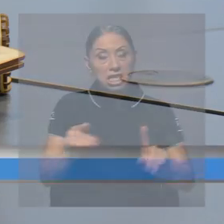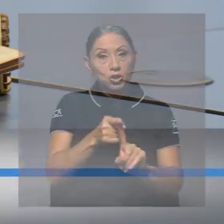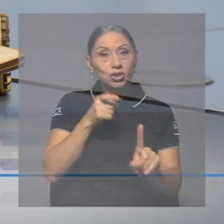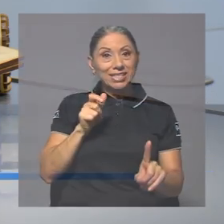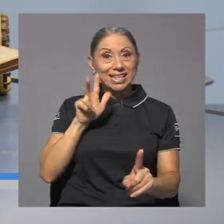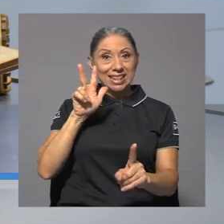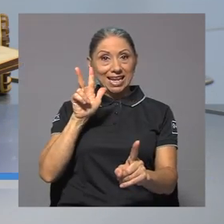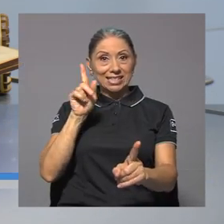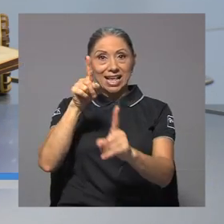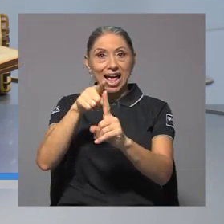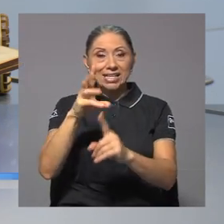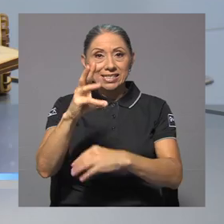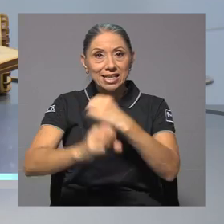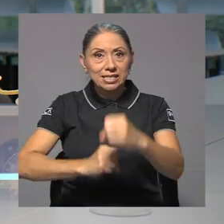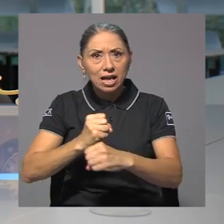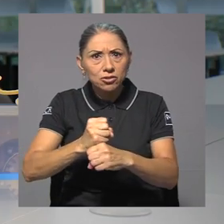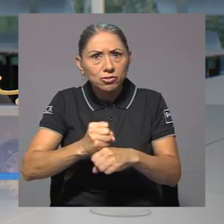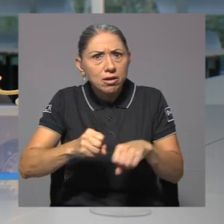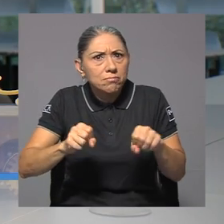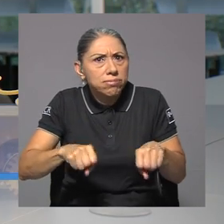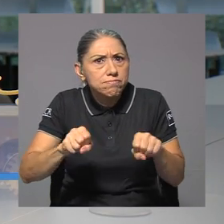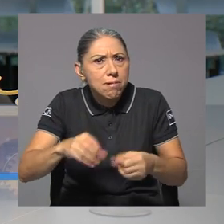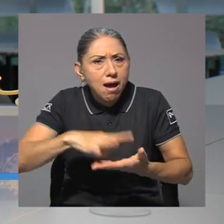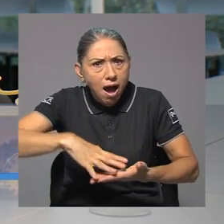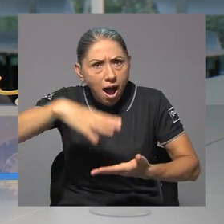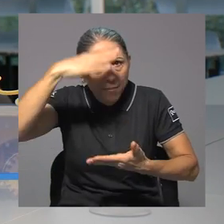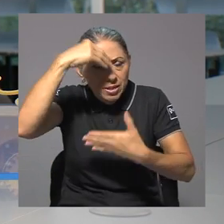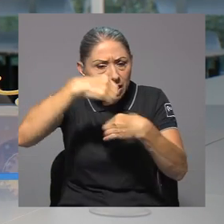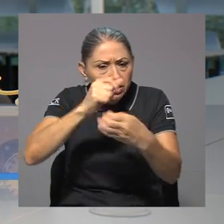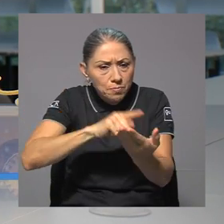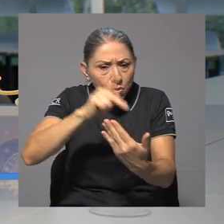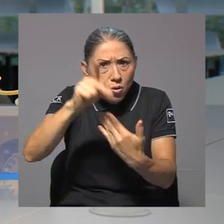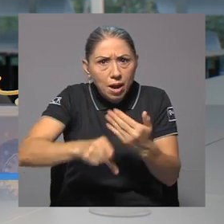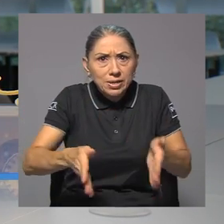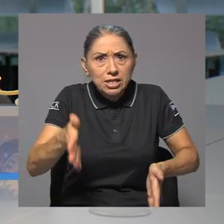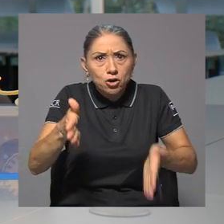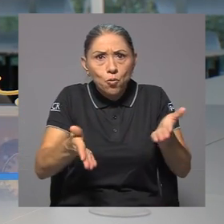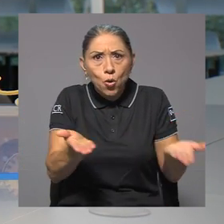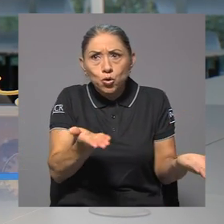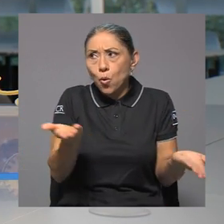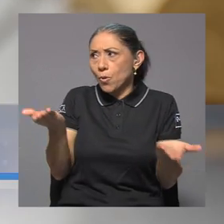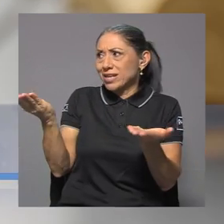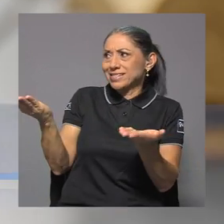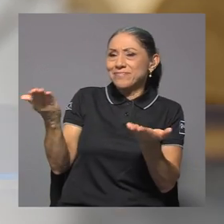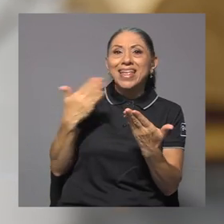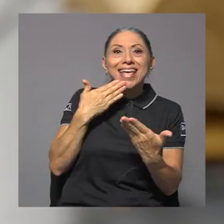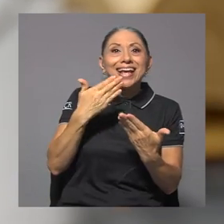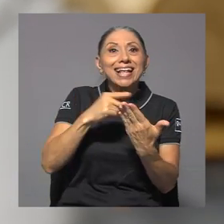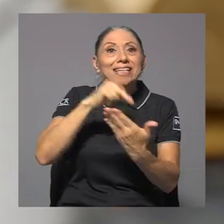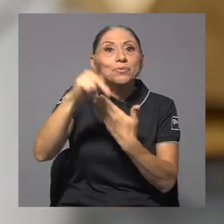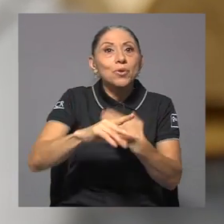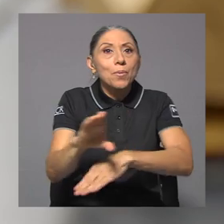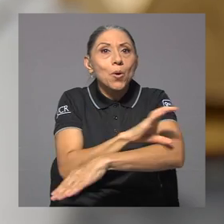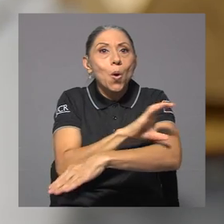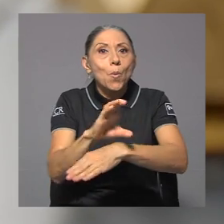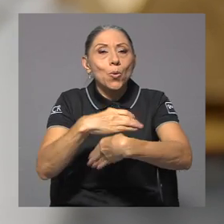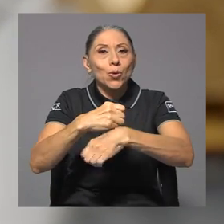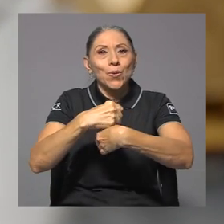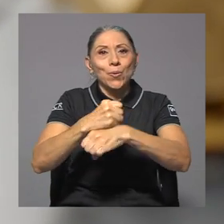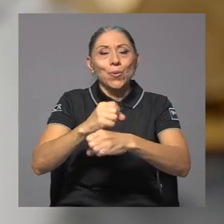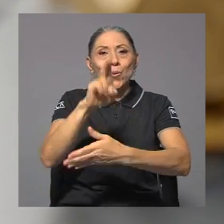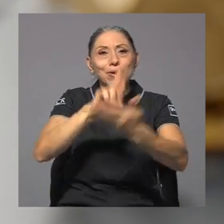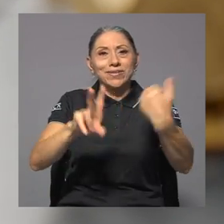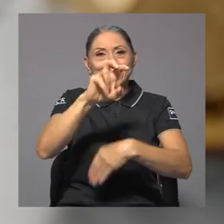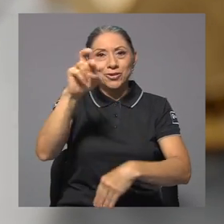Niños de entre 3 y 6 años tienen la posibilidad de aprender a programar robots como este gracias a un software desarrollado en la